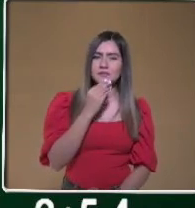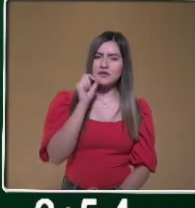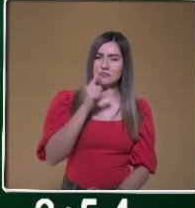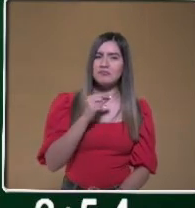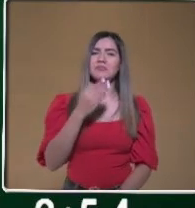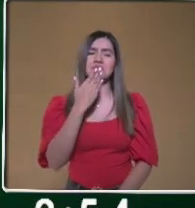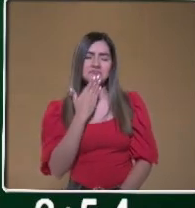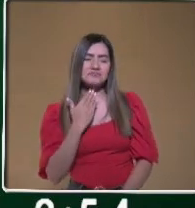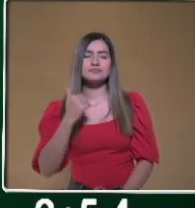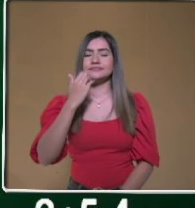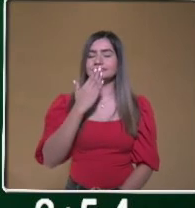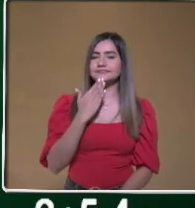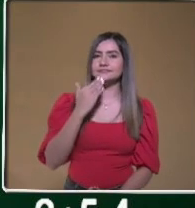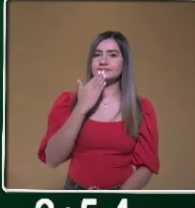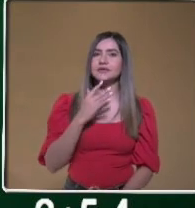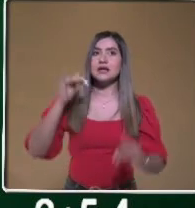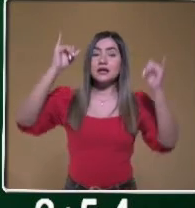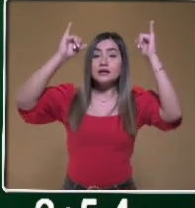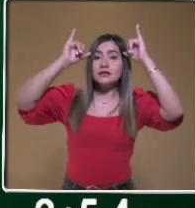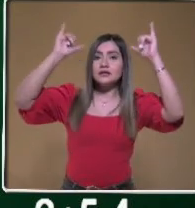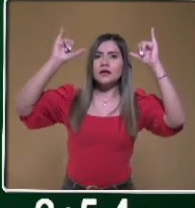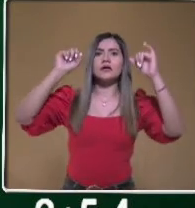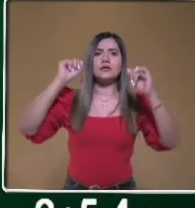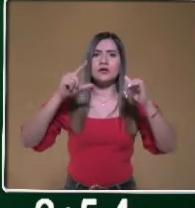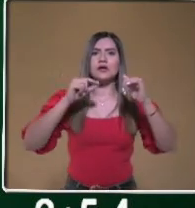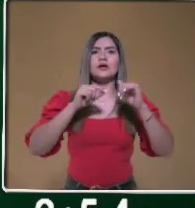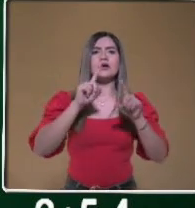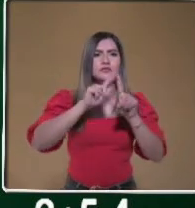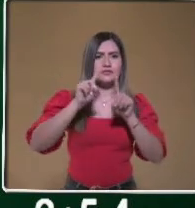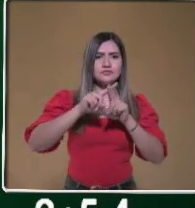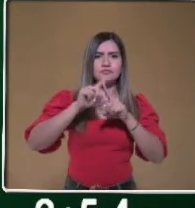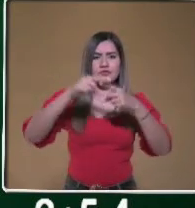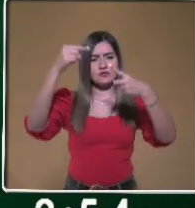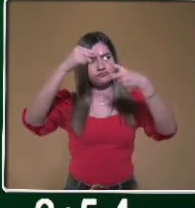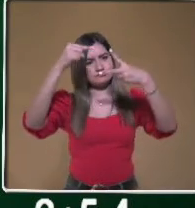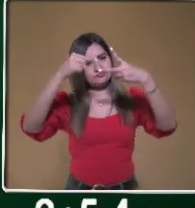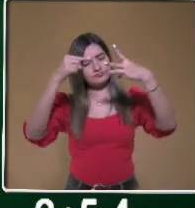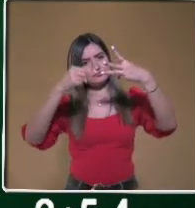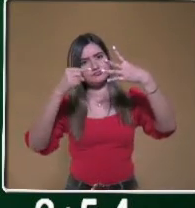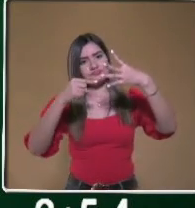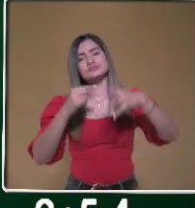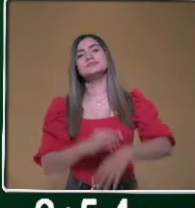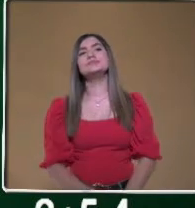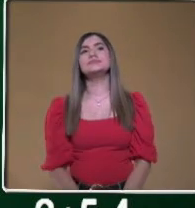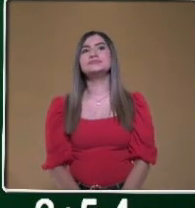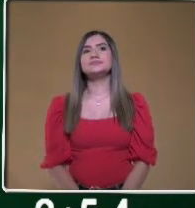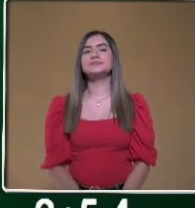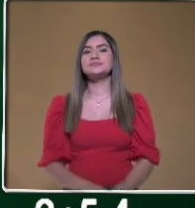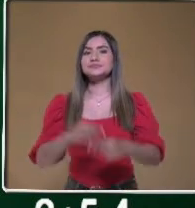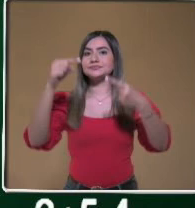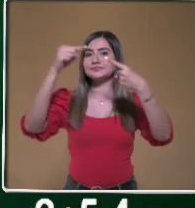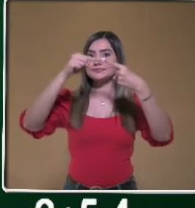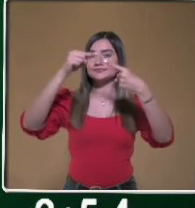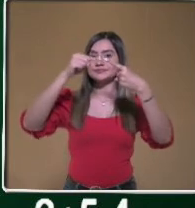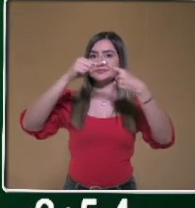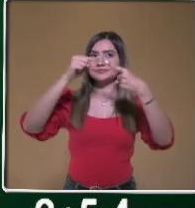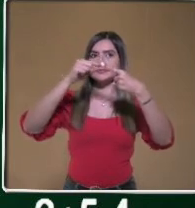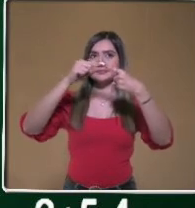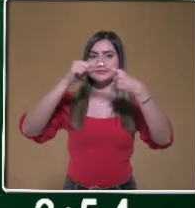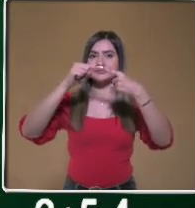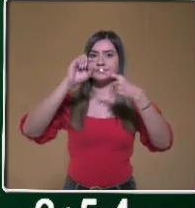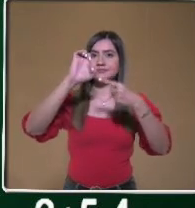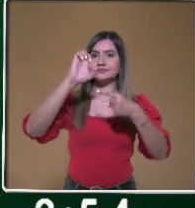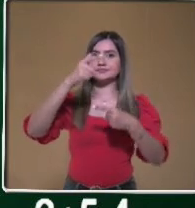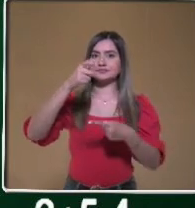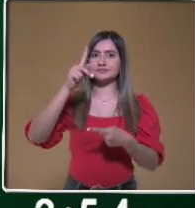La ganadería también se divide en extensiva e intensiva. La ganadería extensiva